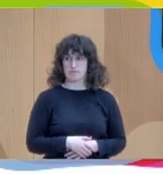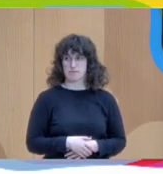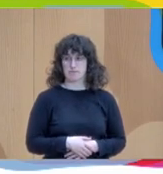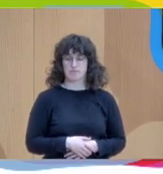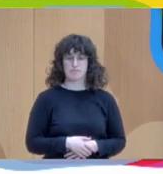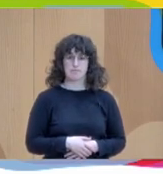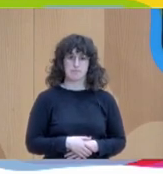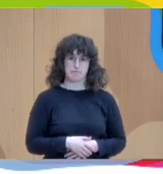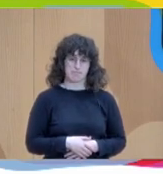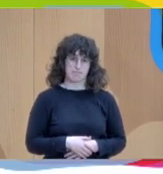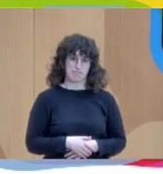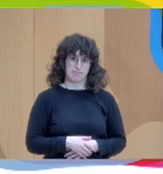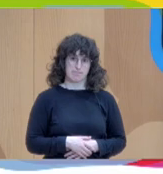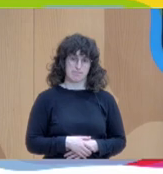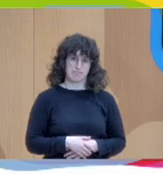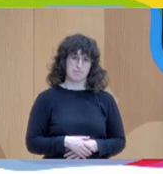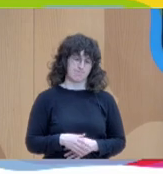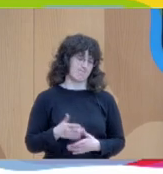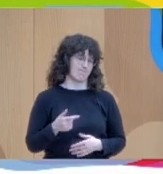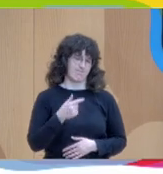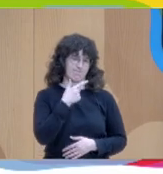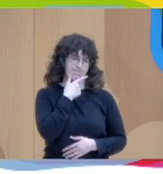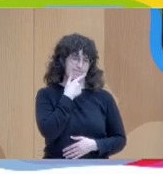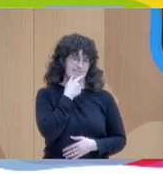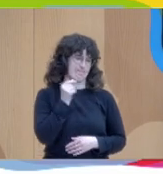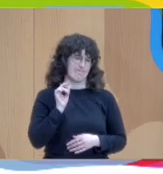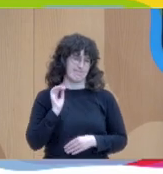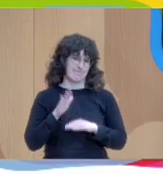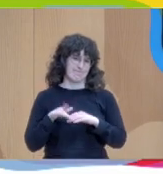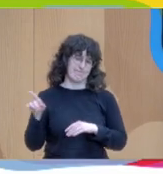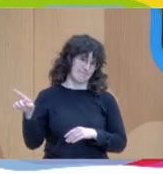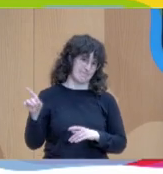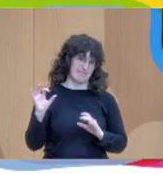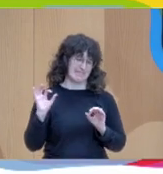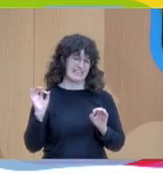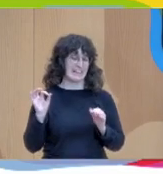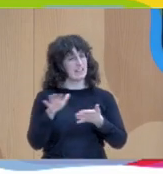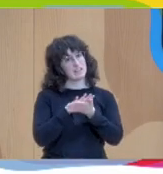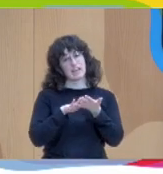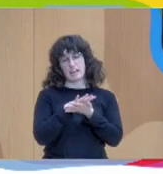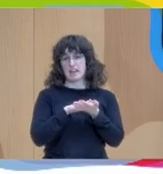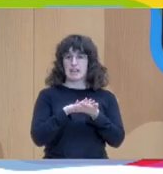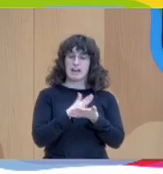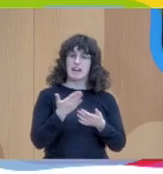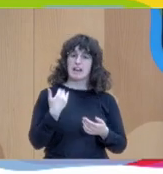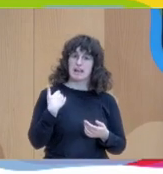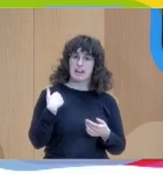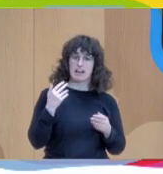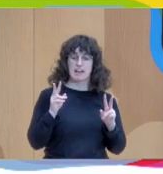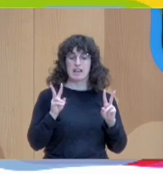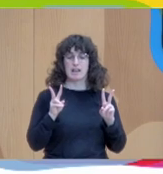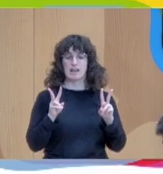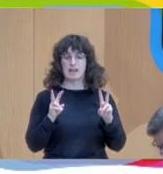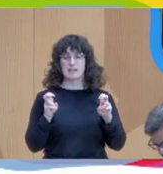This is easy for you You were describing about the good future in your last